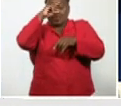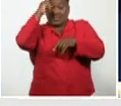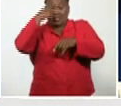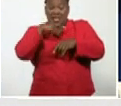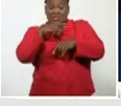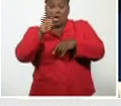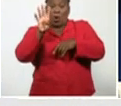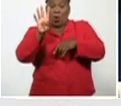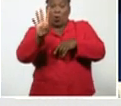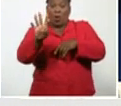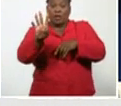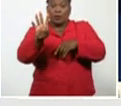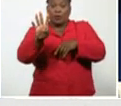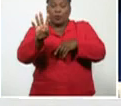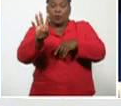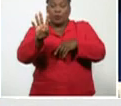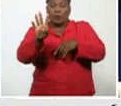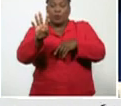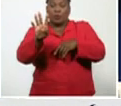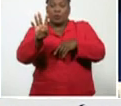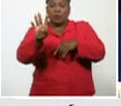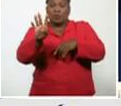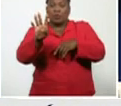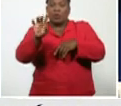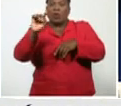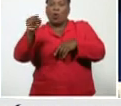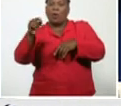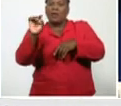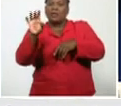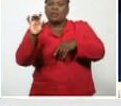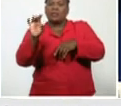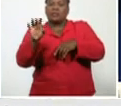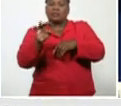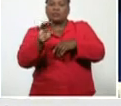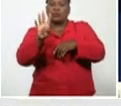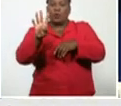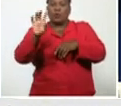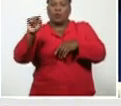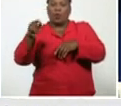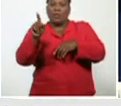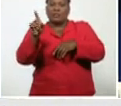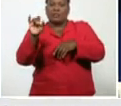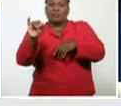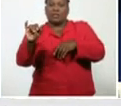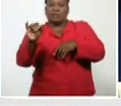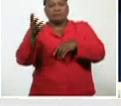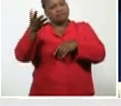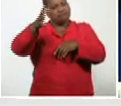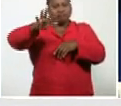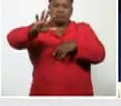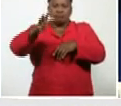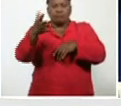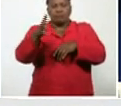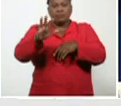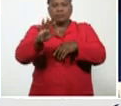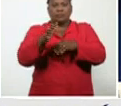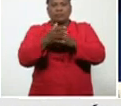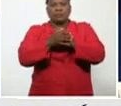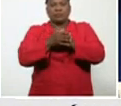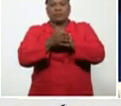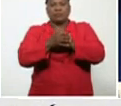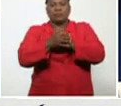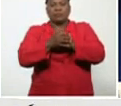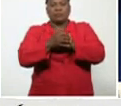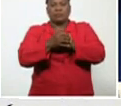,15, 4,16, redondeando, la cifra, en